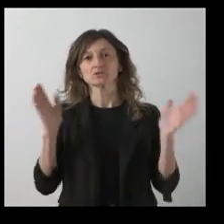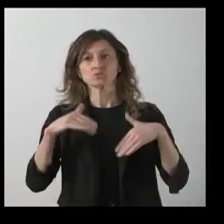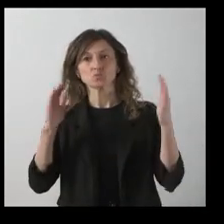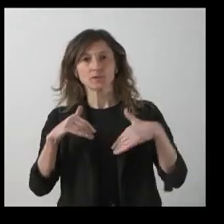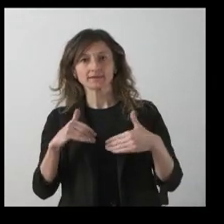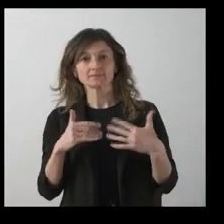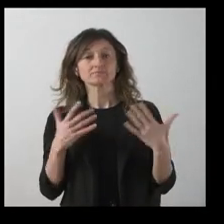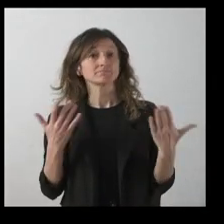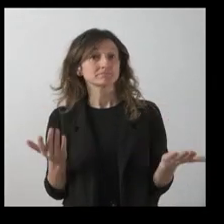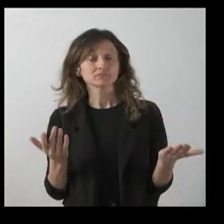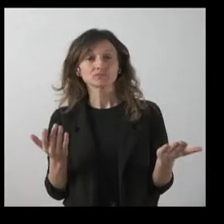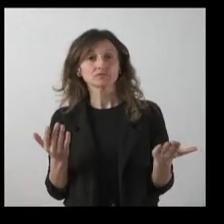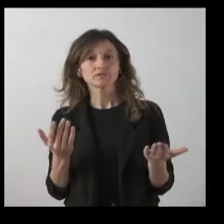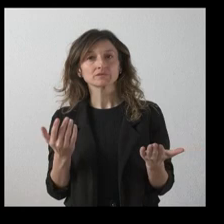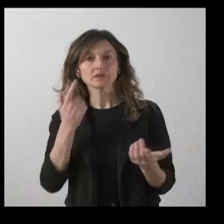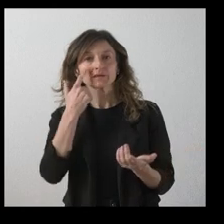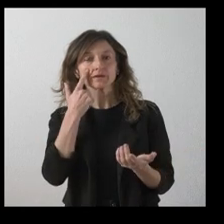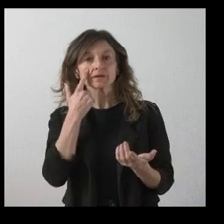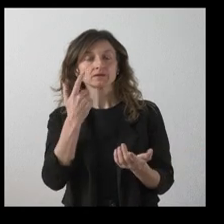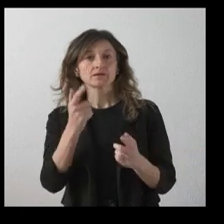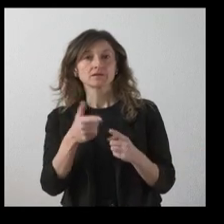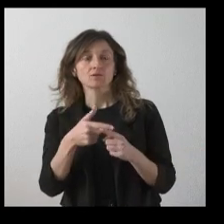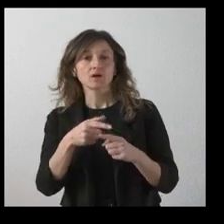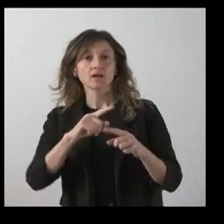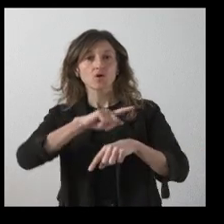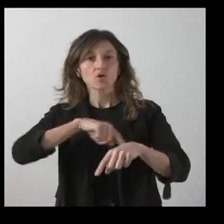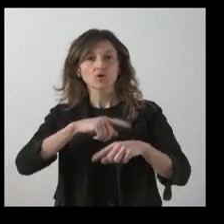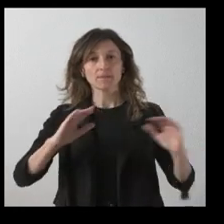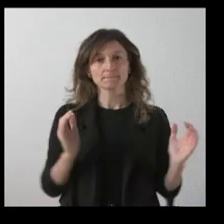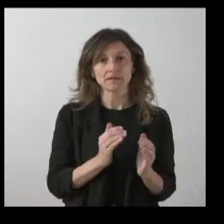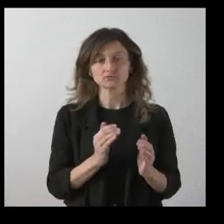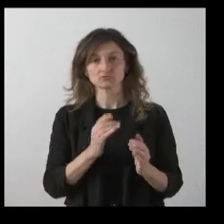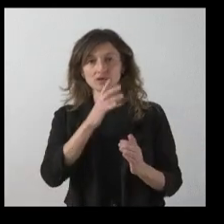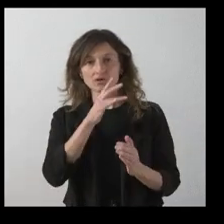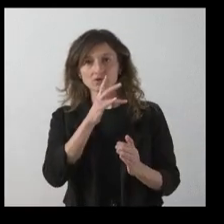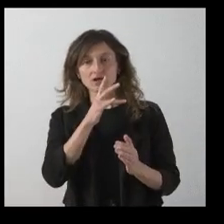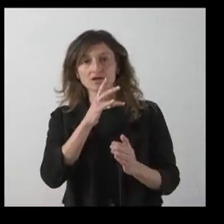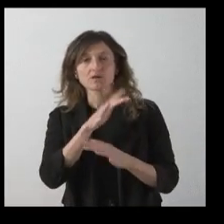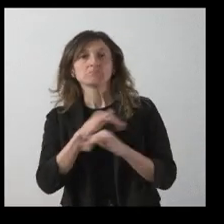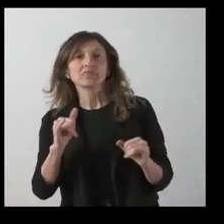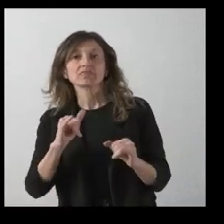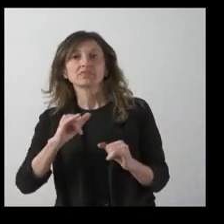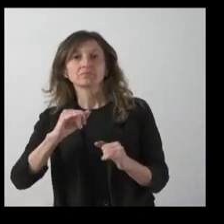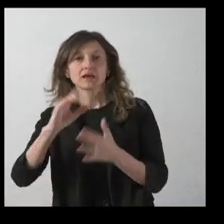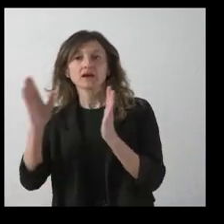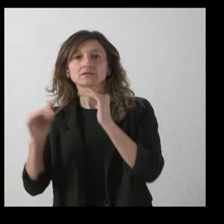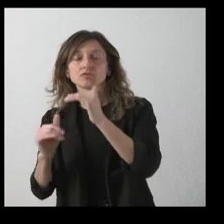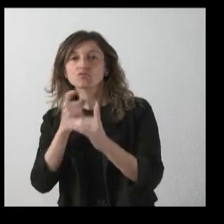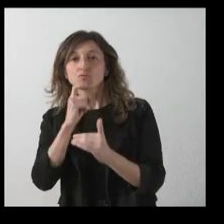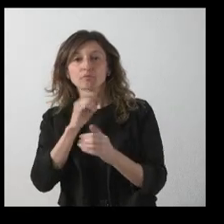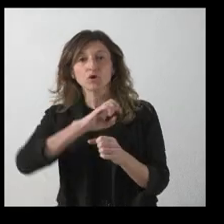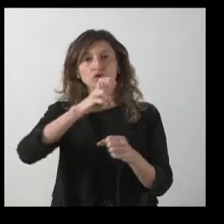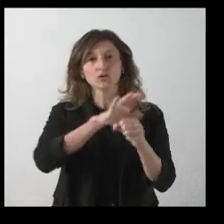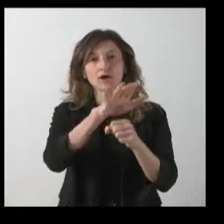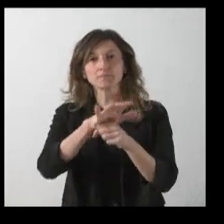Entonces, ¿cómo se va a compensar esas reducciones de jornada que habrá? Dado que en otros ámbitos se